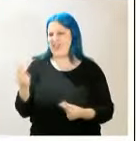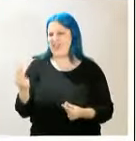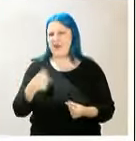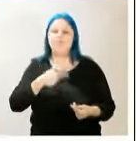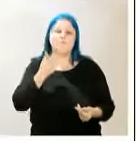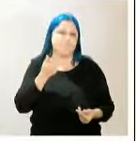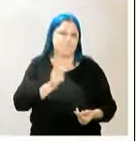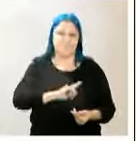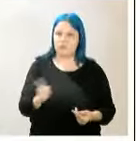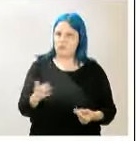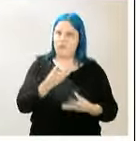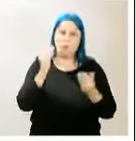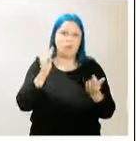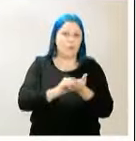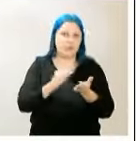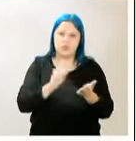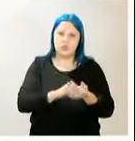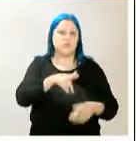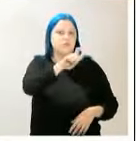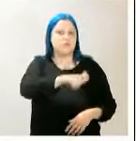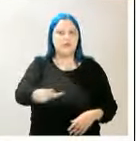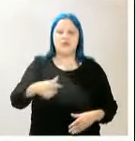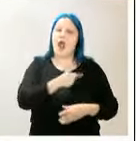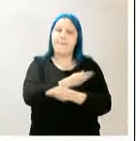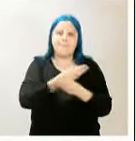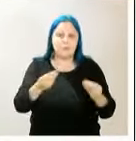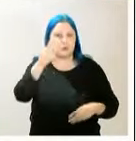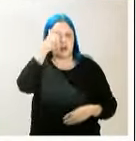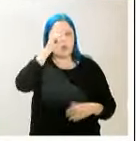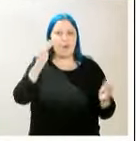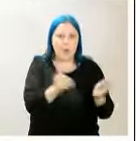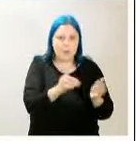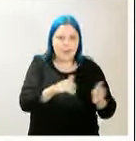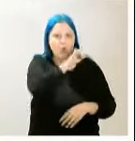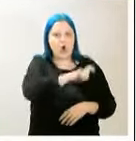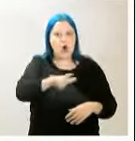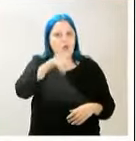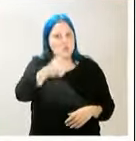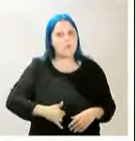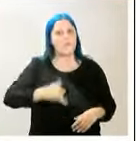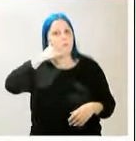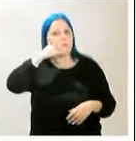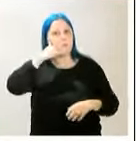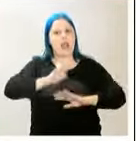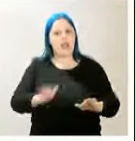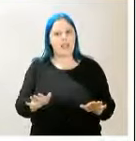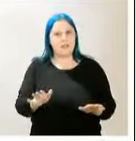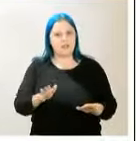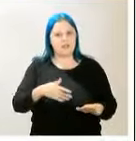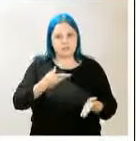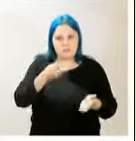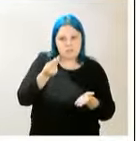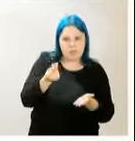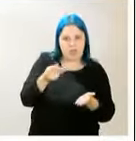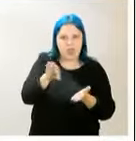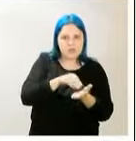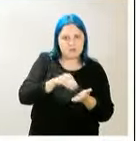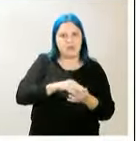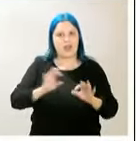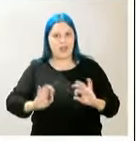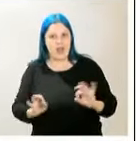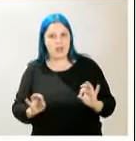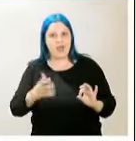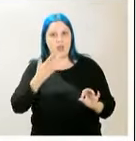más que hablar por teléfono. Hay muchos pueblos pequeños donde la cobertura de Internet no es la óptima. Y, además,